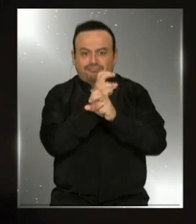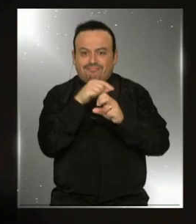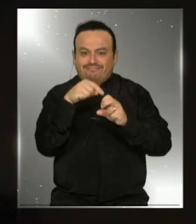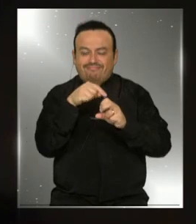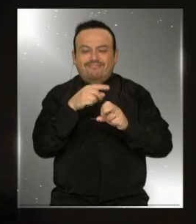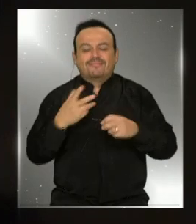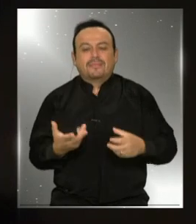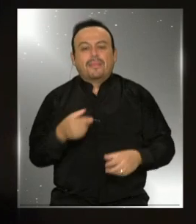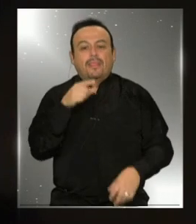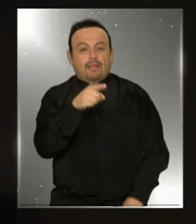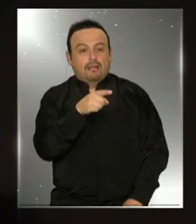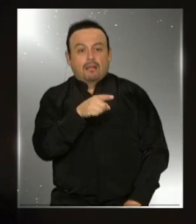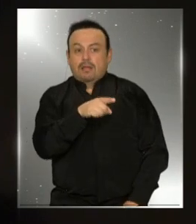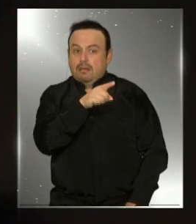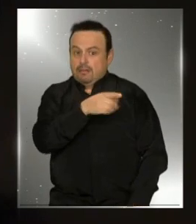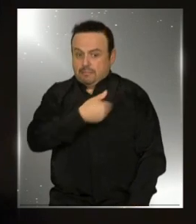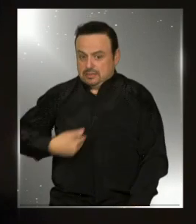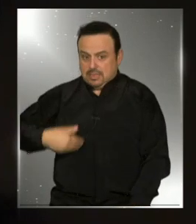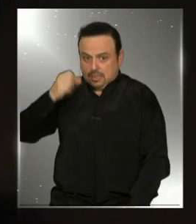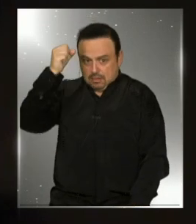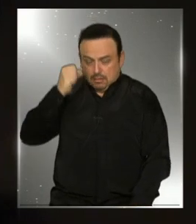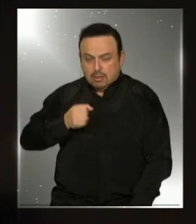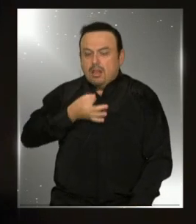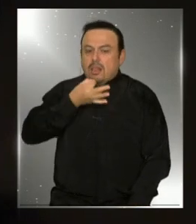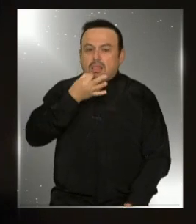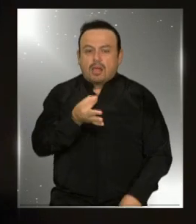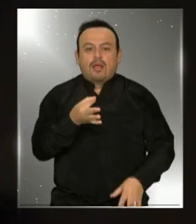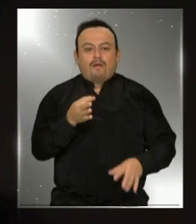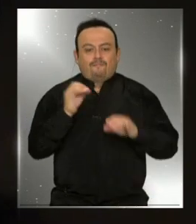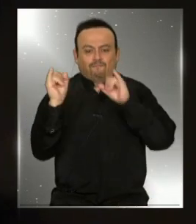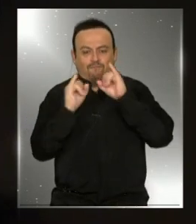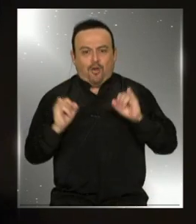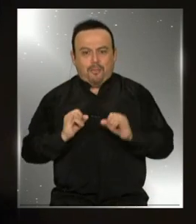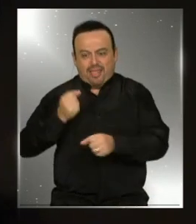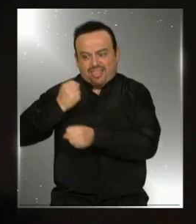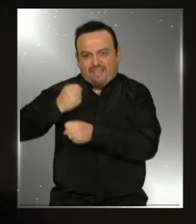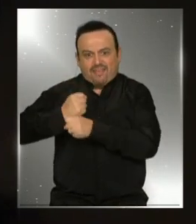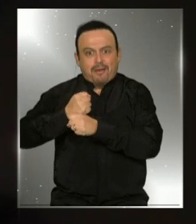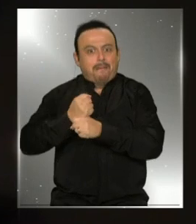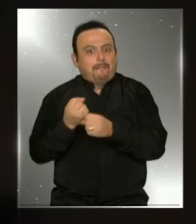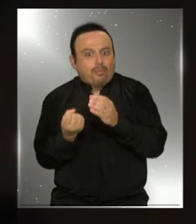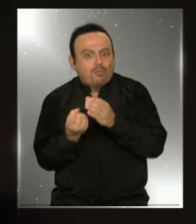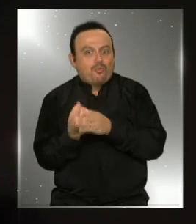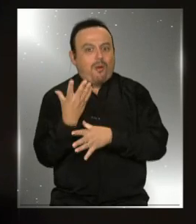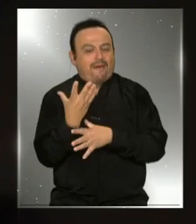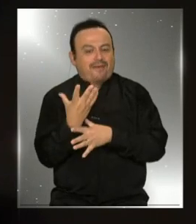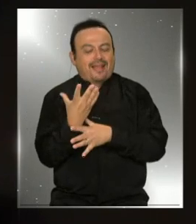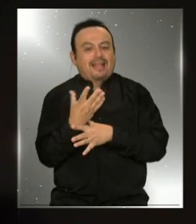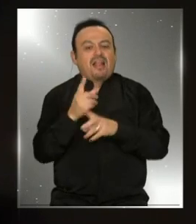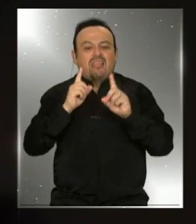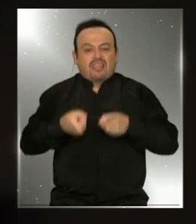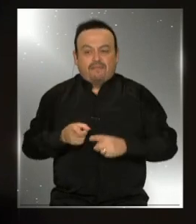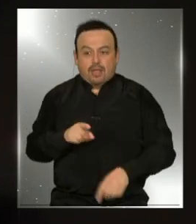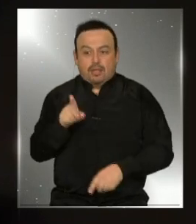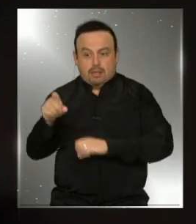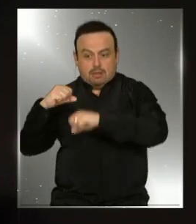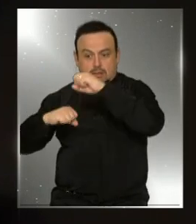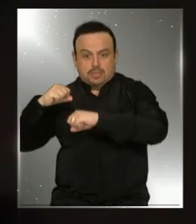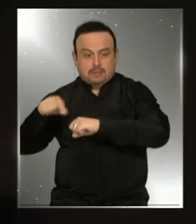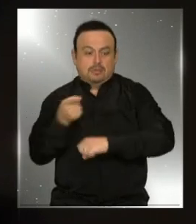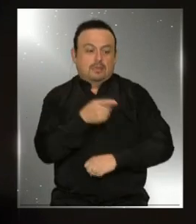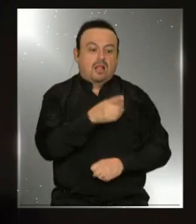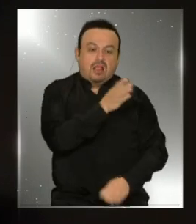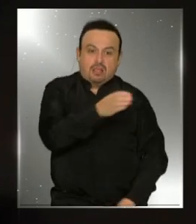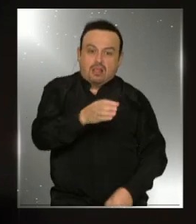plantea el Presidente de la República, es una nueva modalidad de trabajo que debe ser acordada por las partes y que garantiza